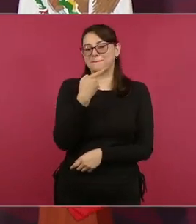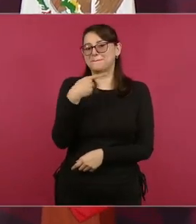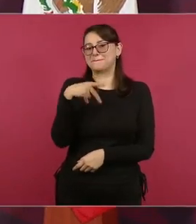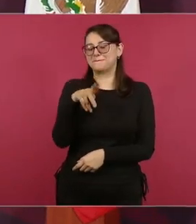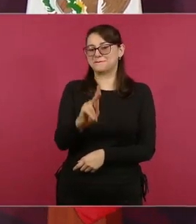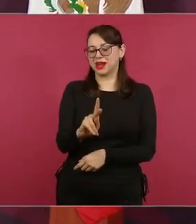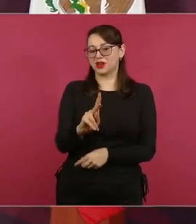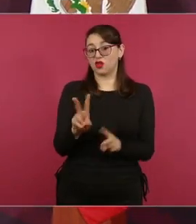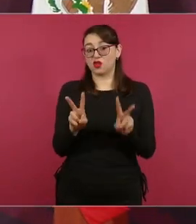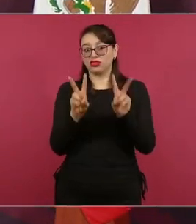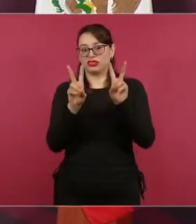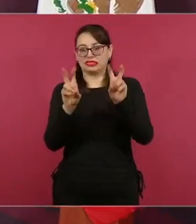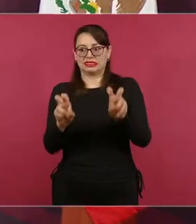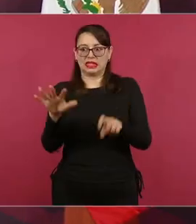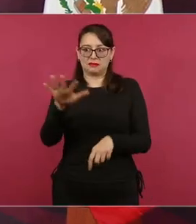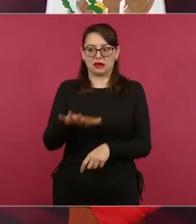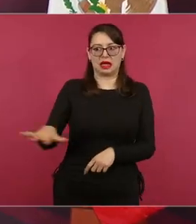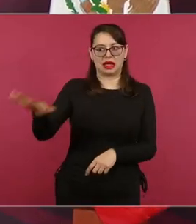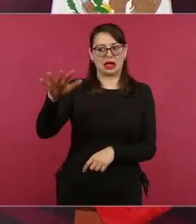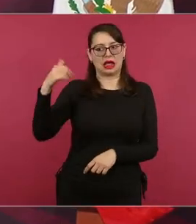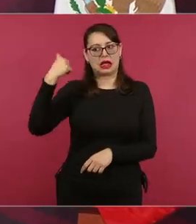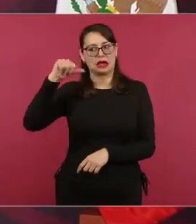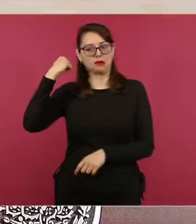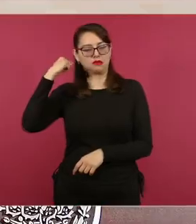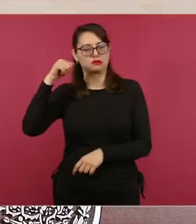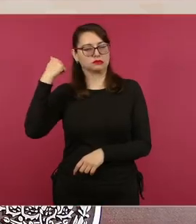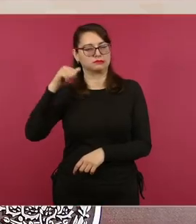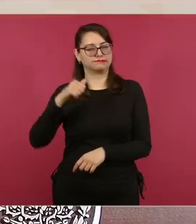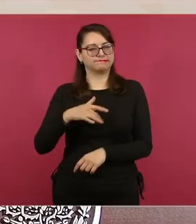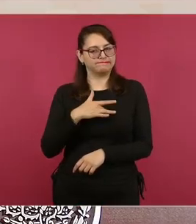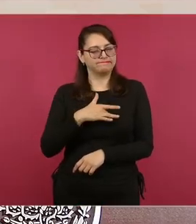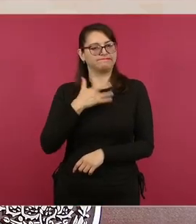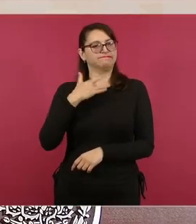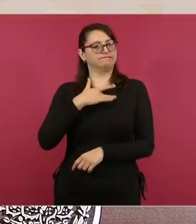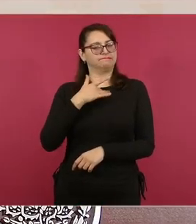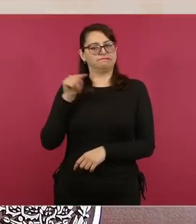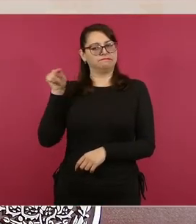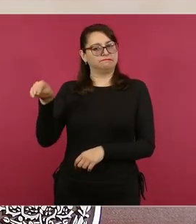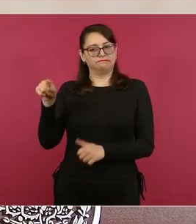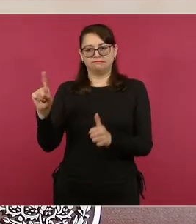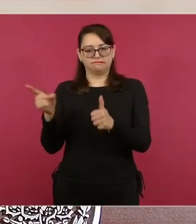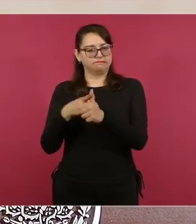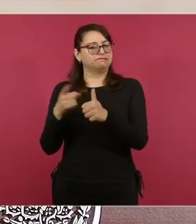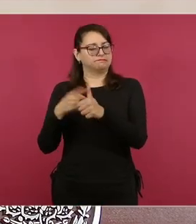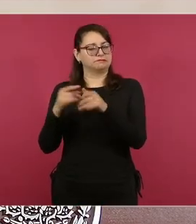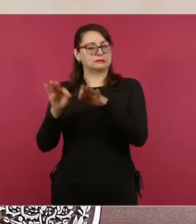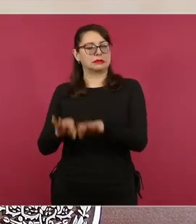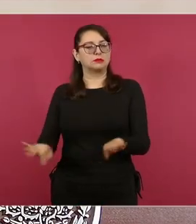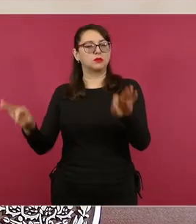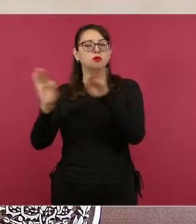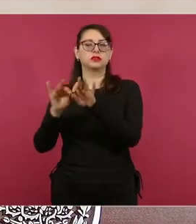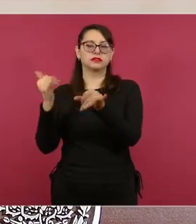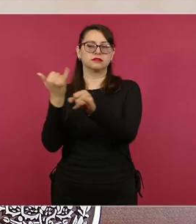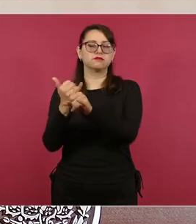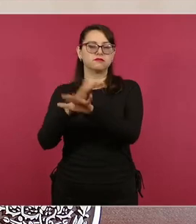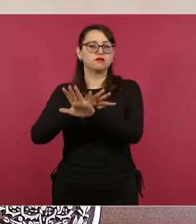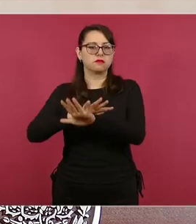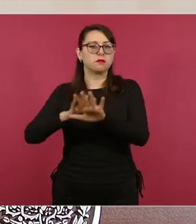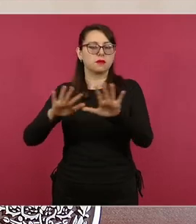vamos a dejar el tiempo para seguir. Informando